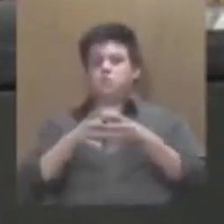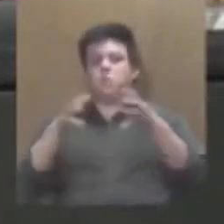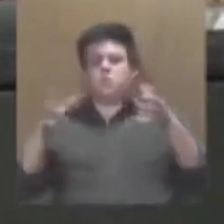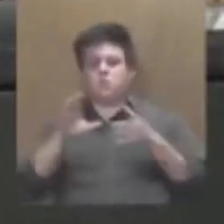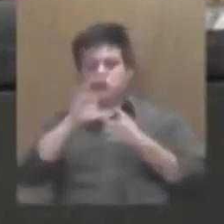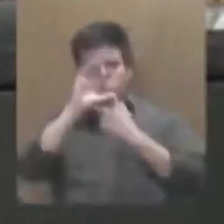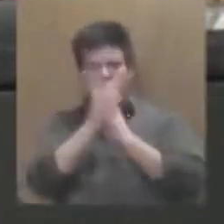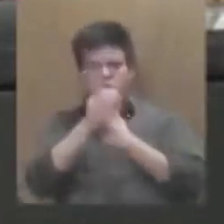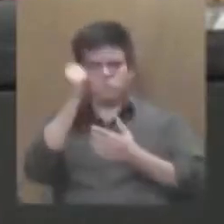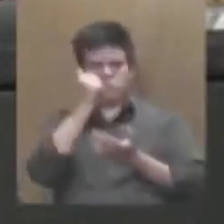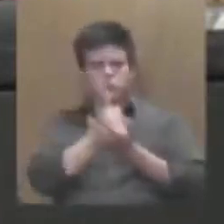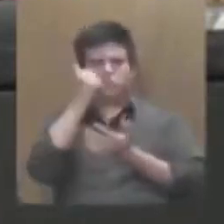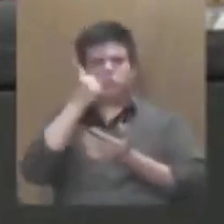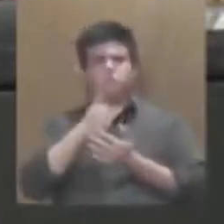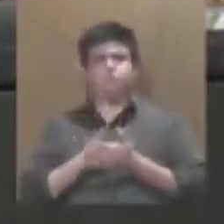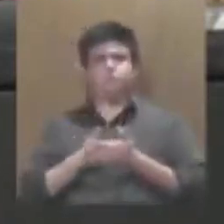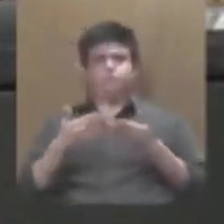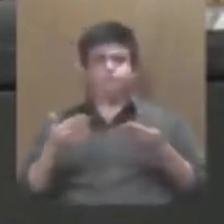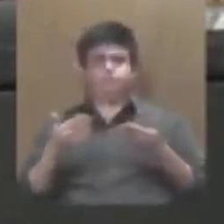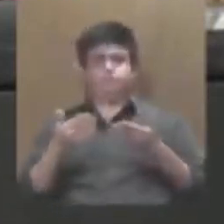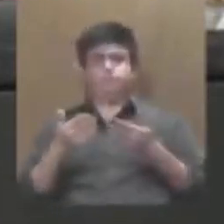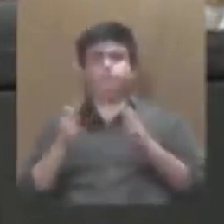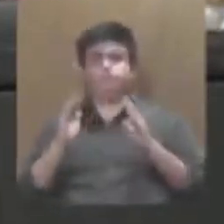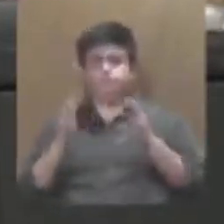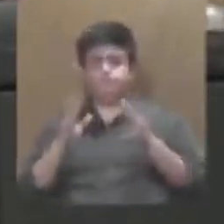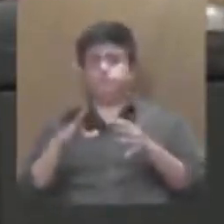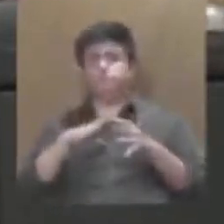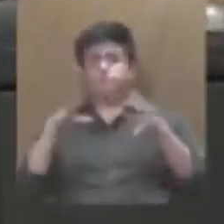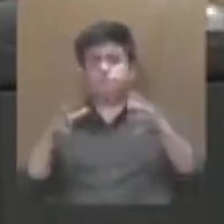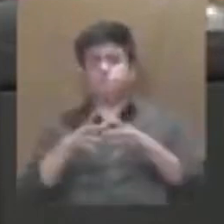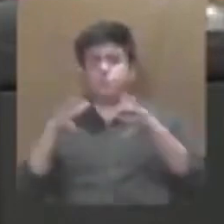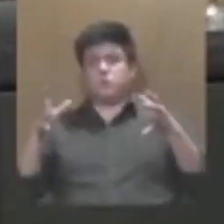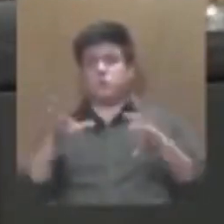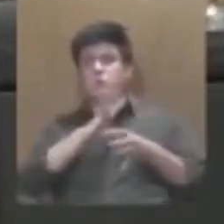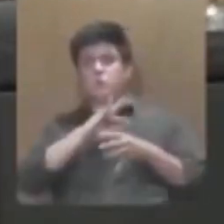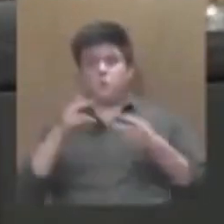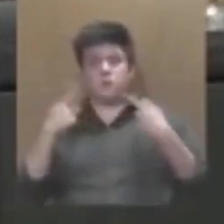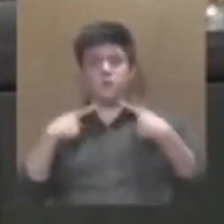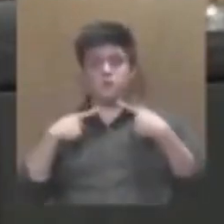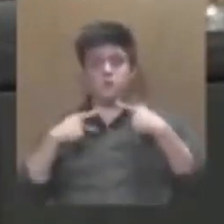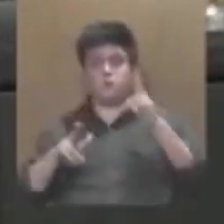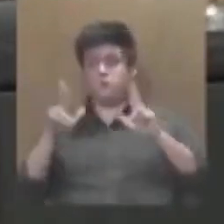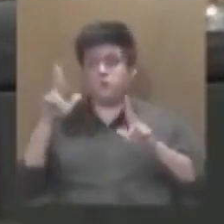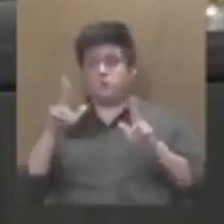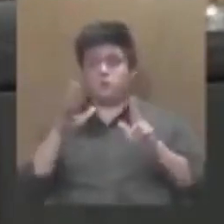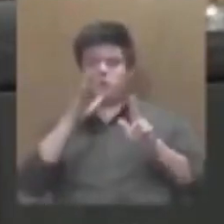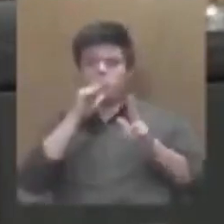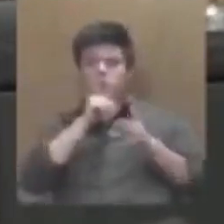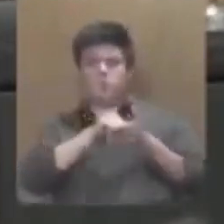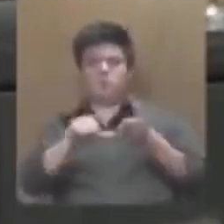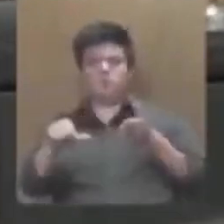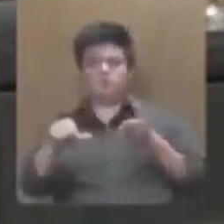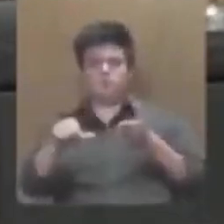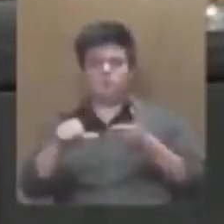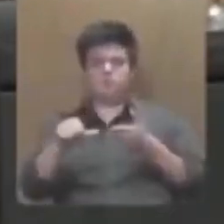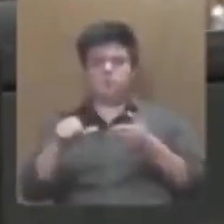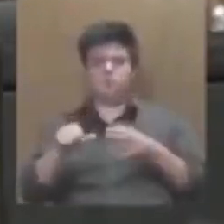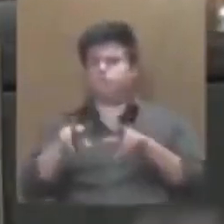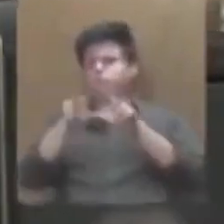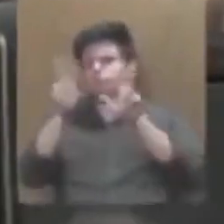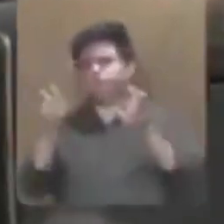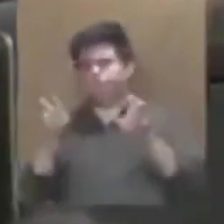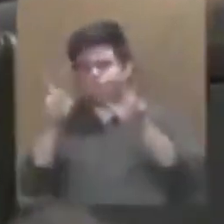del congreso para su aprobación entonces como ya tienen una mayoría calificada en estricto sentido no se vetan en el caso de las